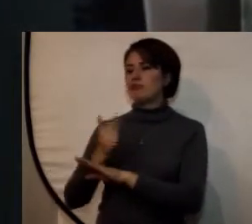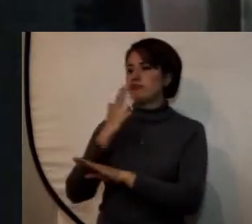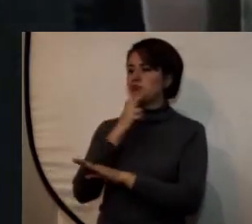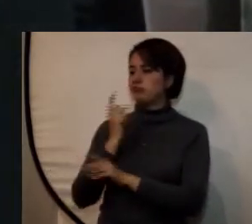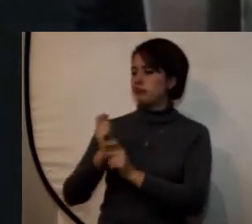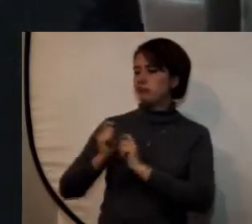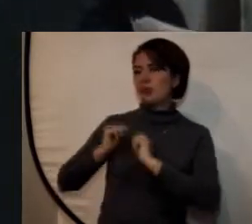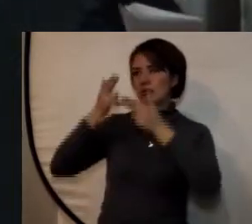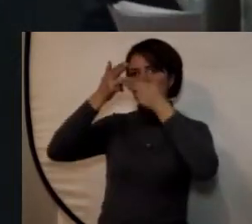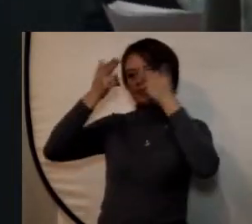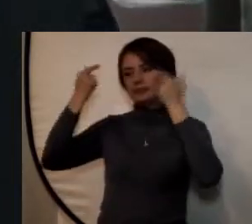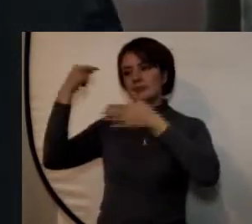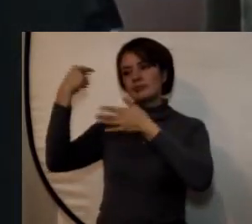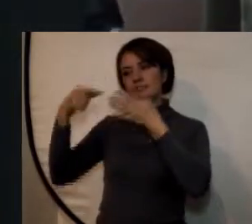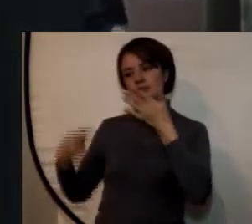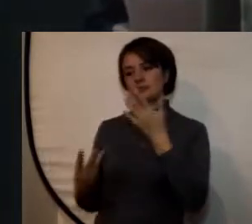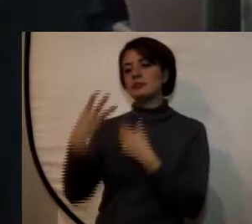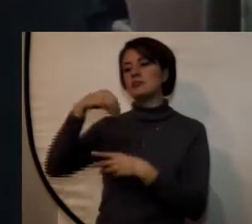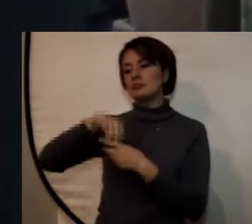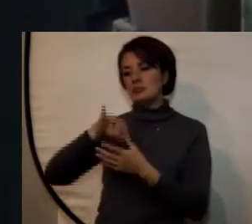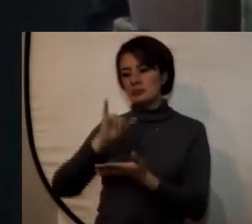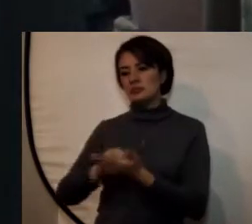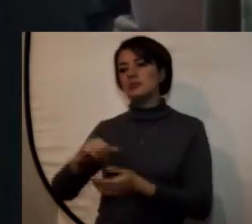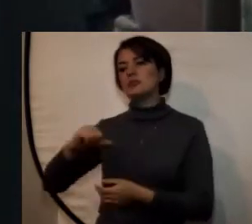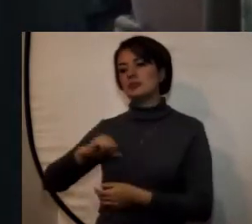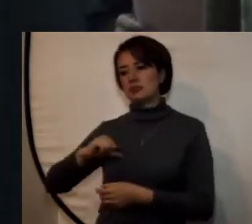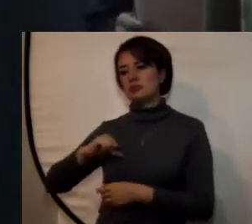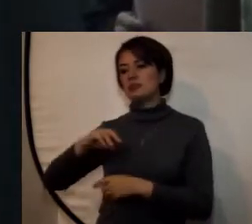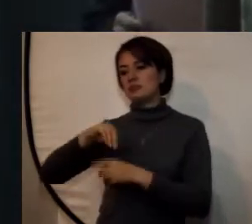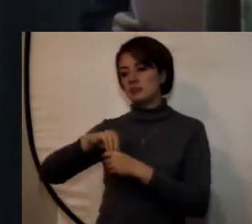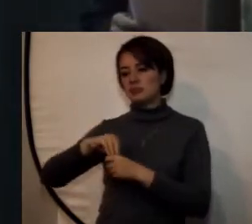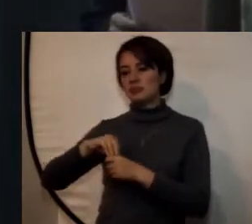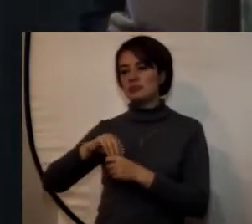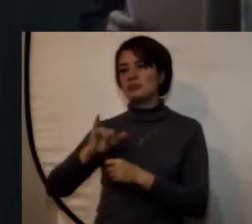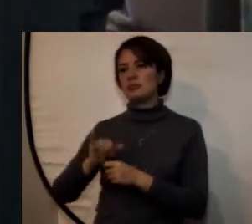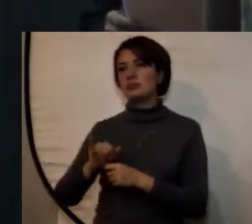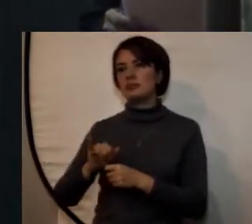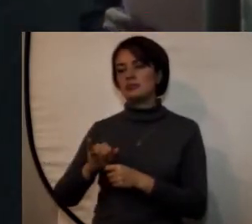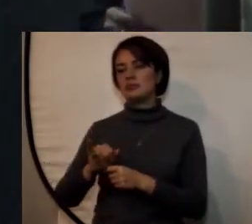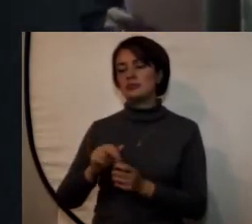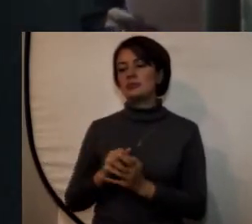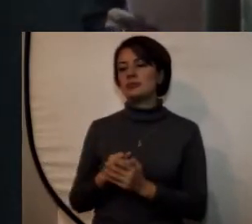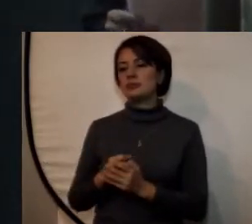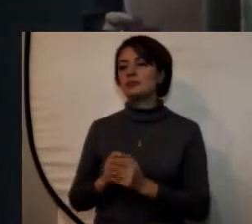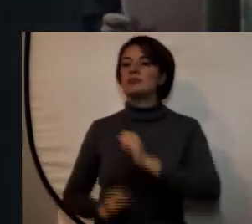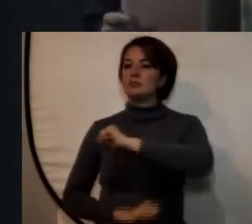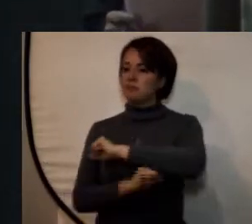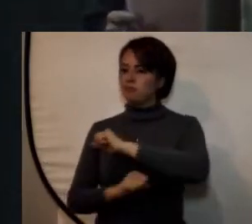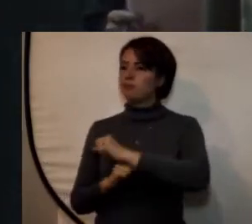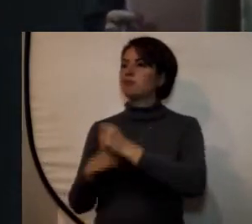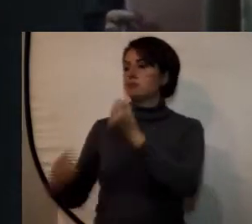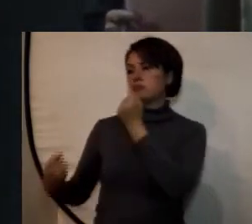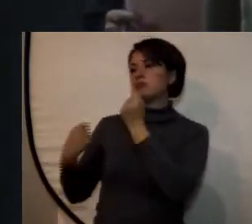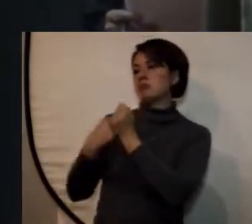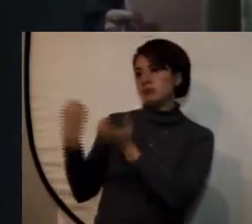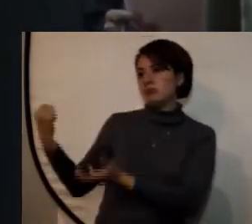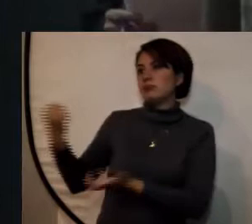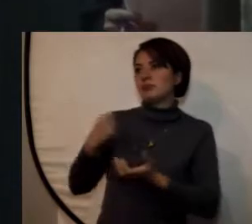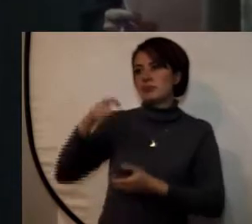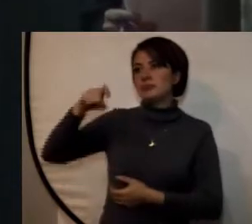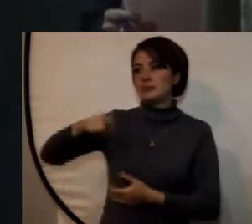serie de metas específicas que cuentan por supuesto con el soporte financiero necesario